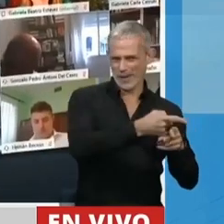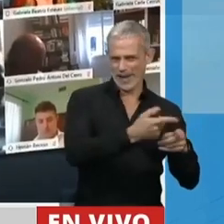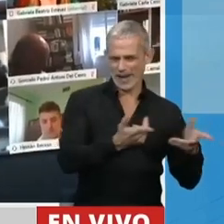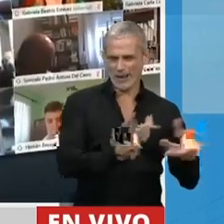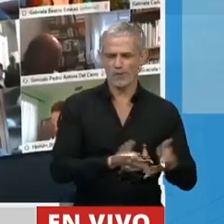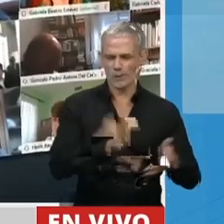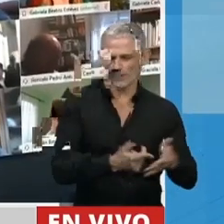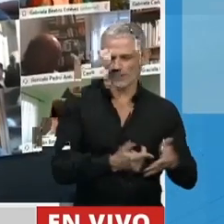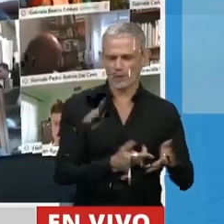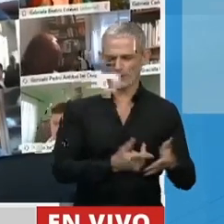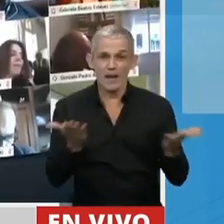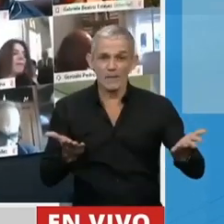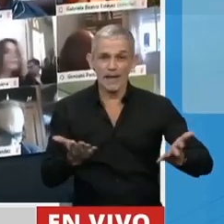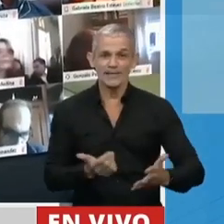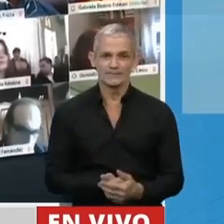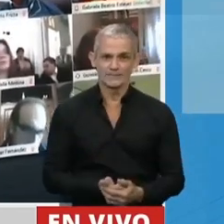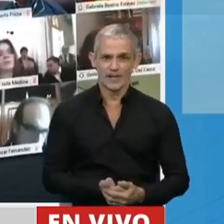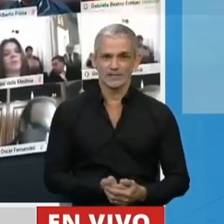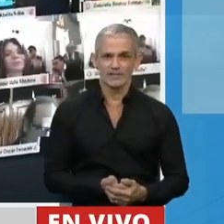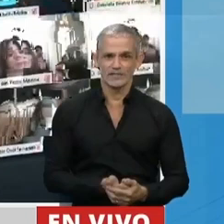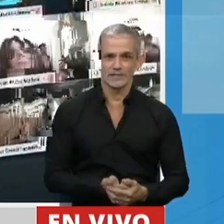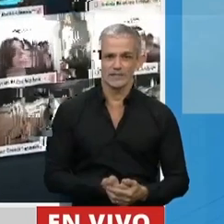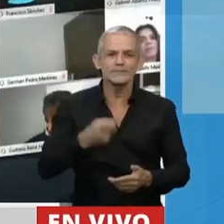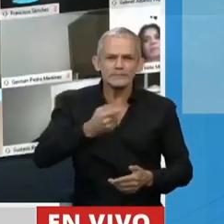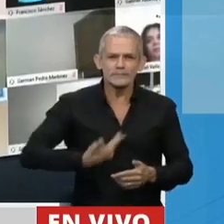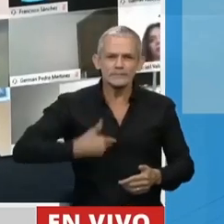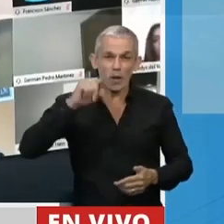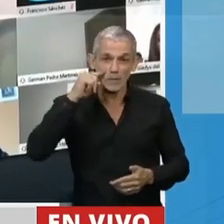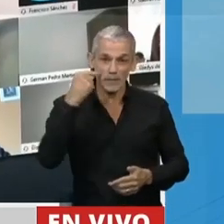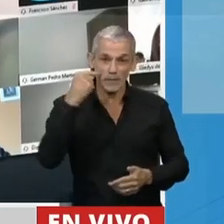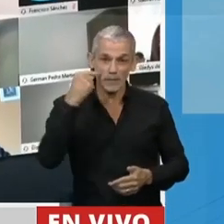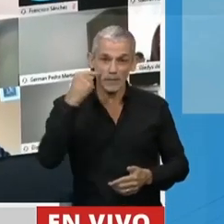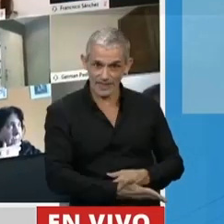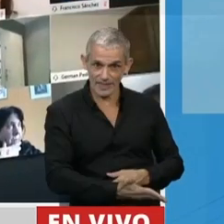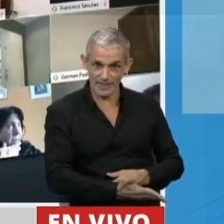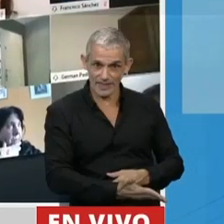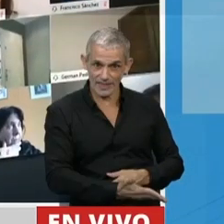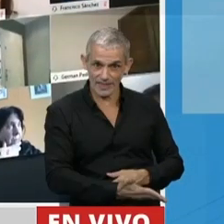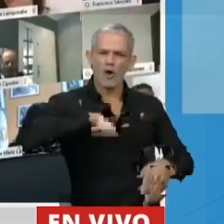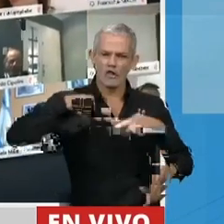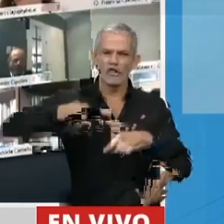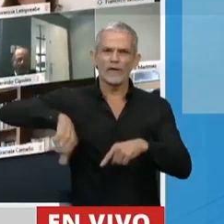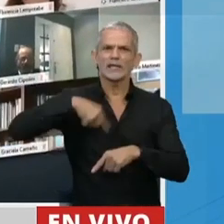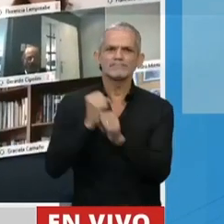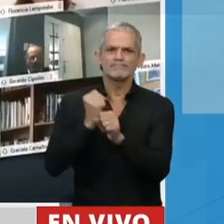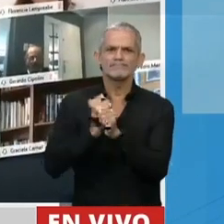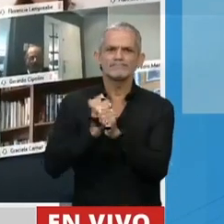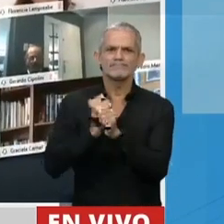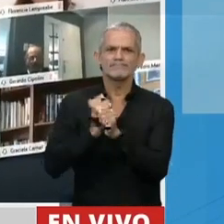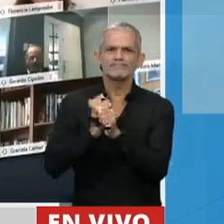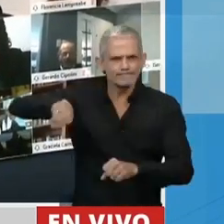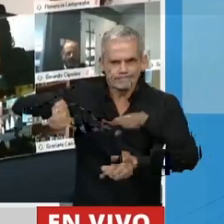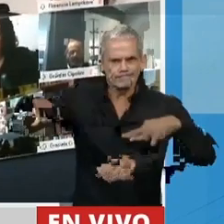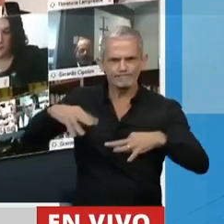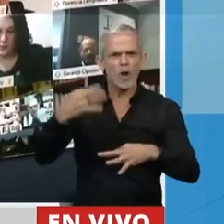Finalmente, señor Presidente, el señor Presidente de la República ofende, grante, nuestras funciones y